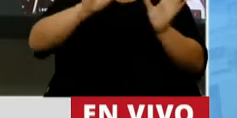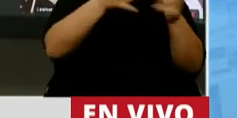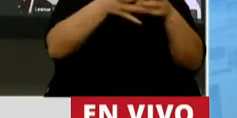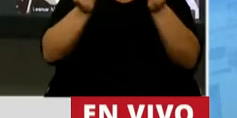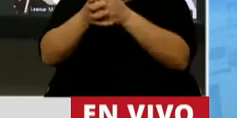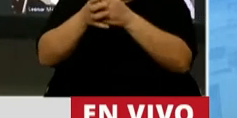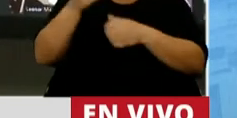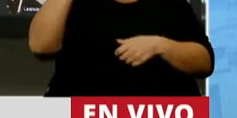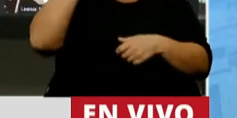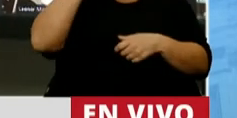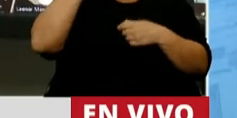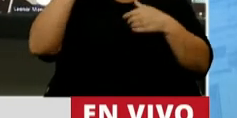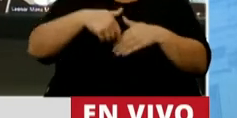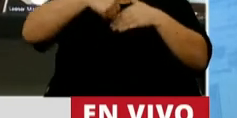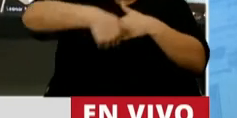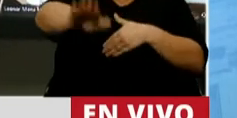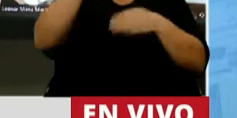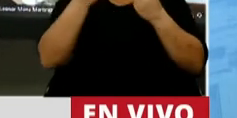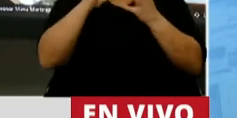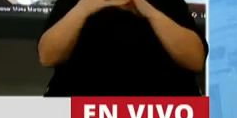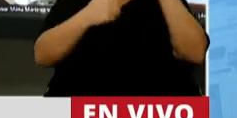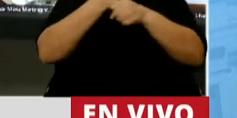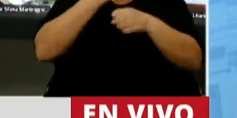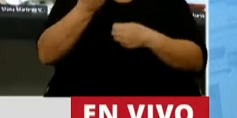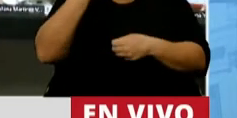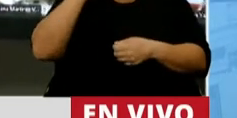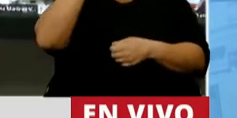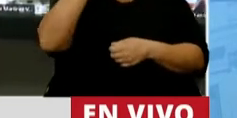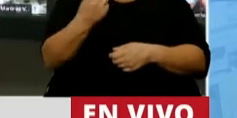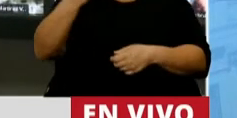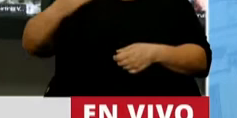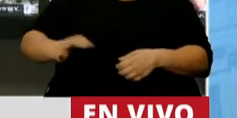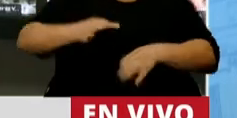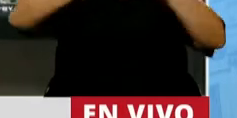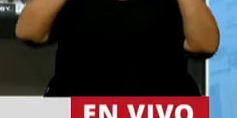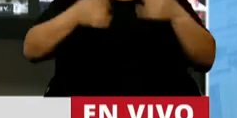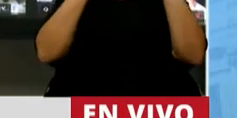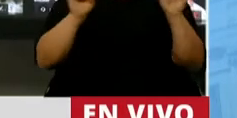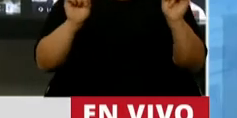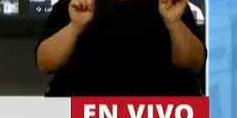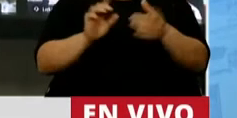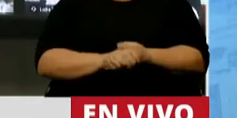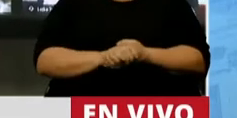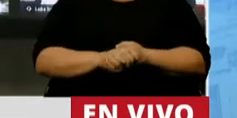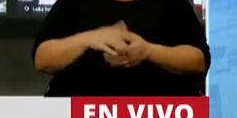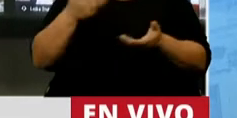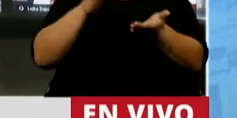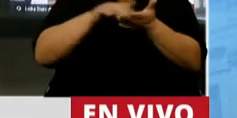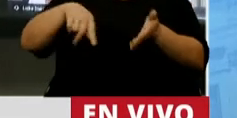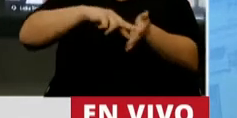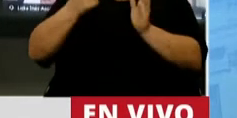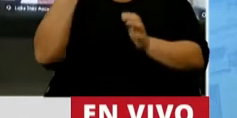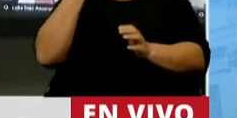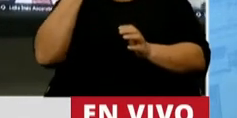bloques pensar en lo que vamos a hacer de acá en más para que el 2021 sea un año realmente diferente, superando esta crisis